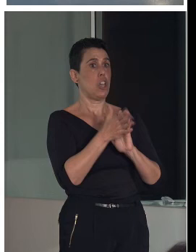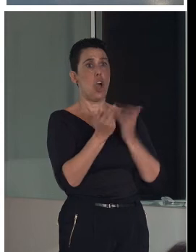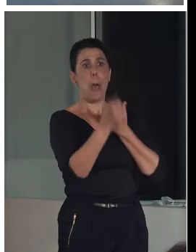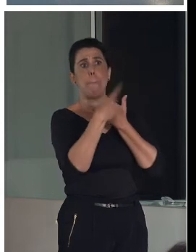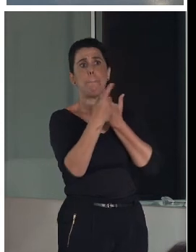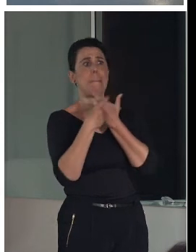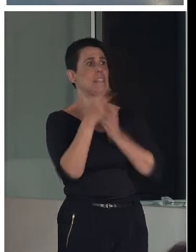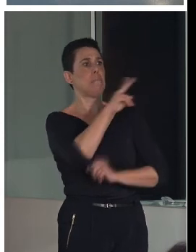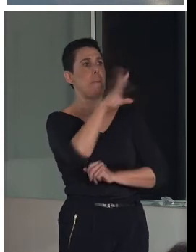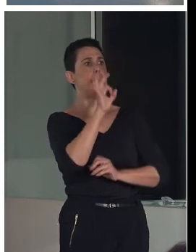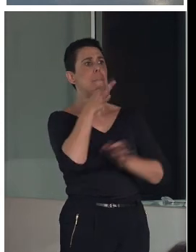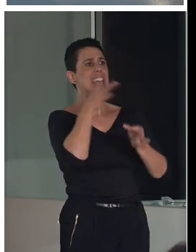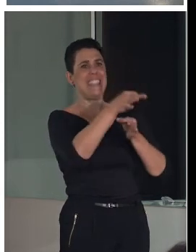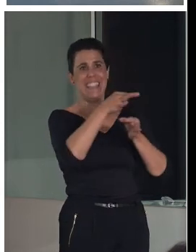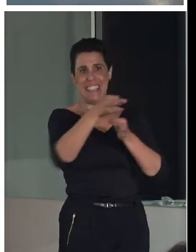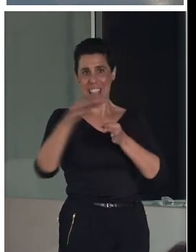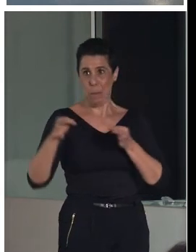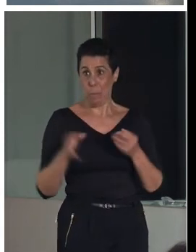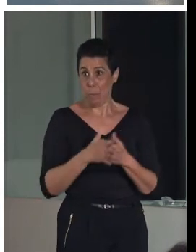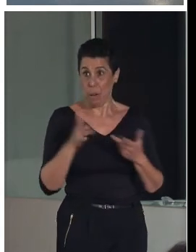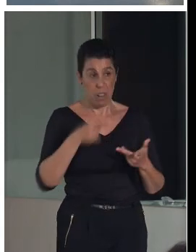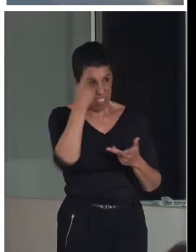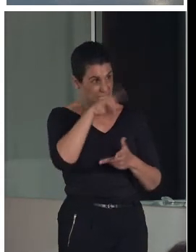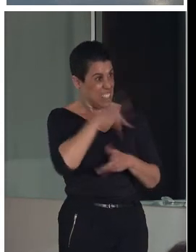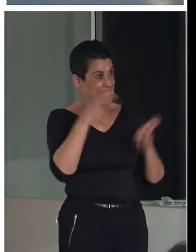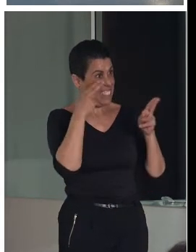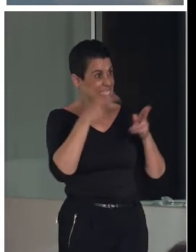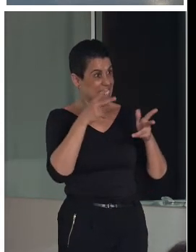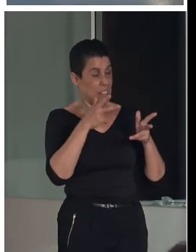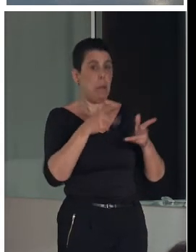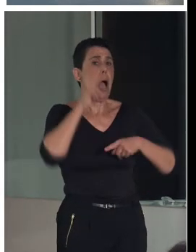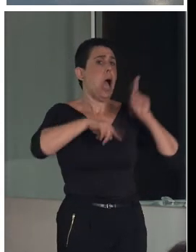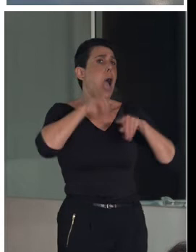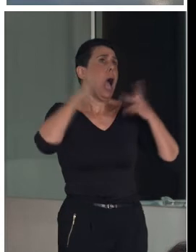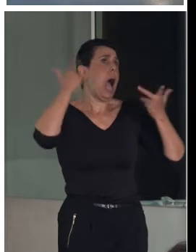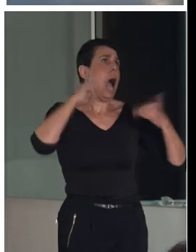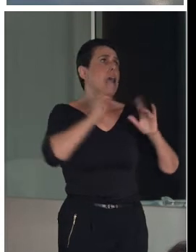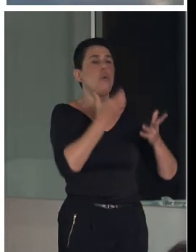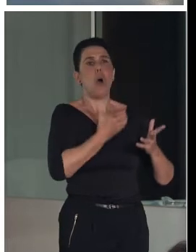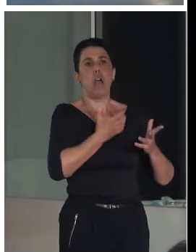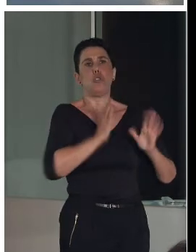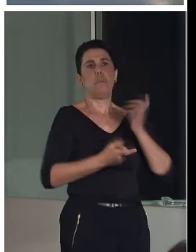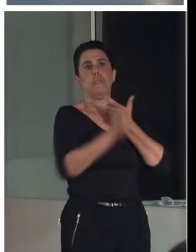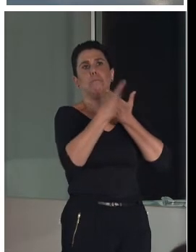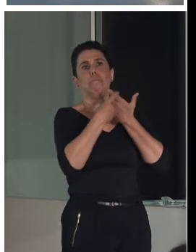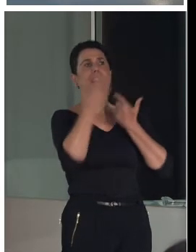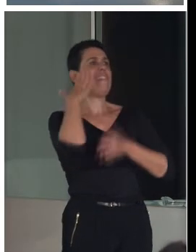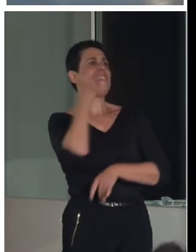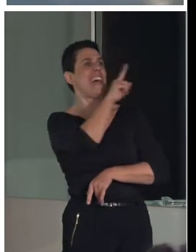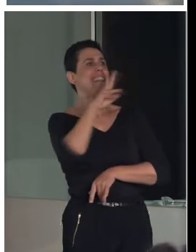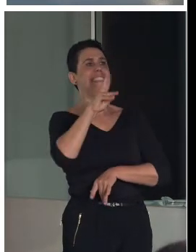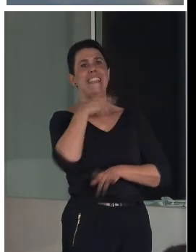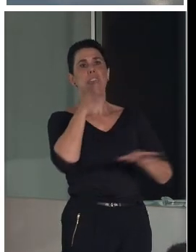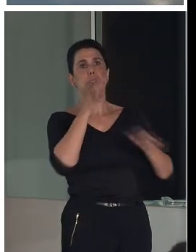impulsado desde el punto de vista político, pues bueno, hay ayuntamientos que simplemente se unieron ese 13 de septiembre, pues porque cómo se iban a quedar